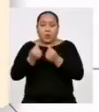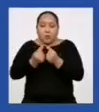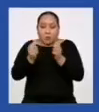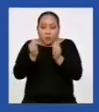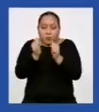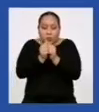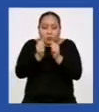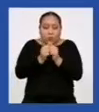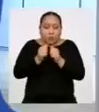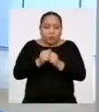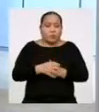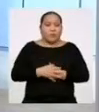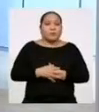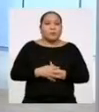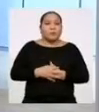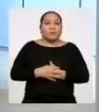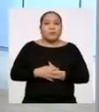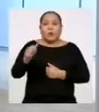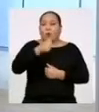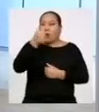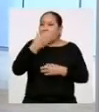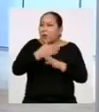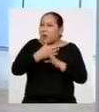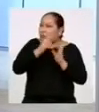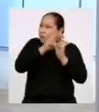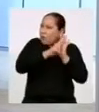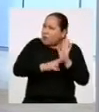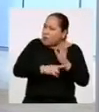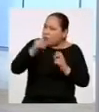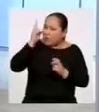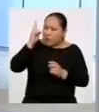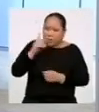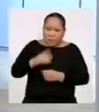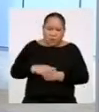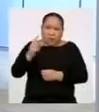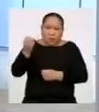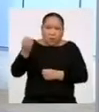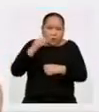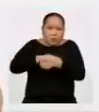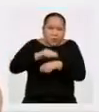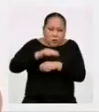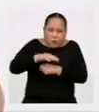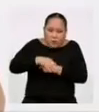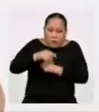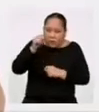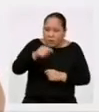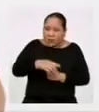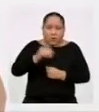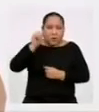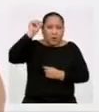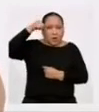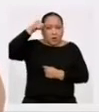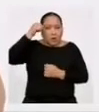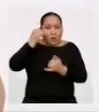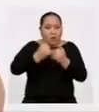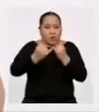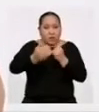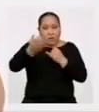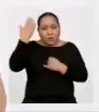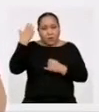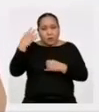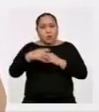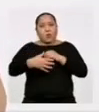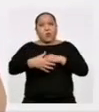intervalos ¿Otra fórmula? Profe, nunca nos advirtió de eso ¿Recuerdas la última vez que te